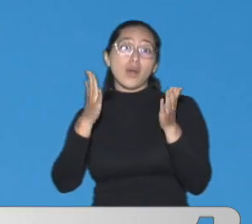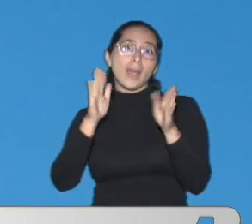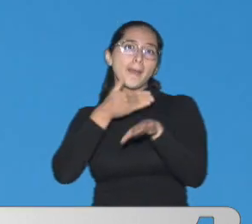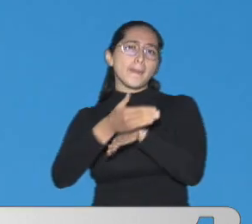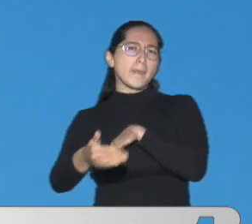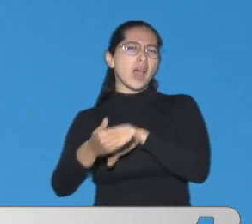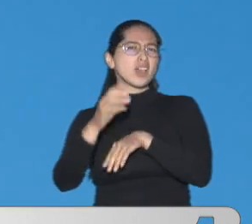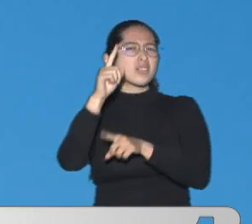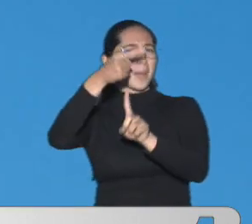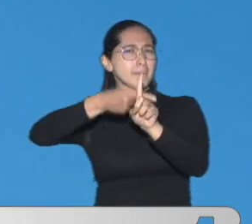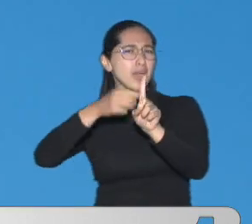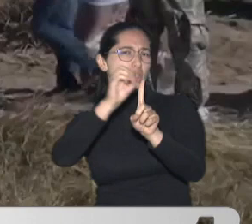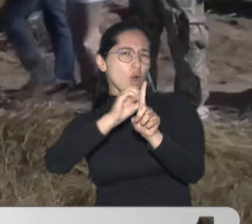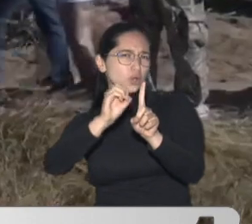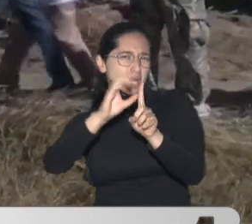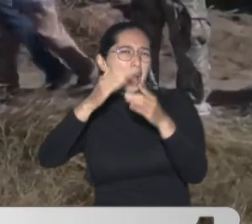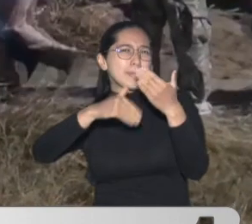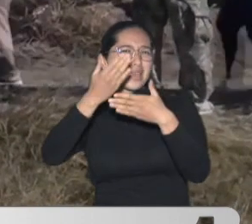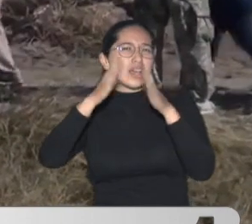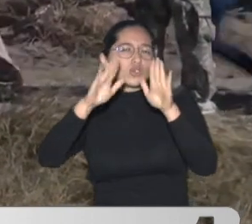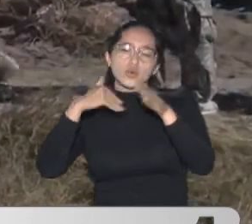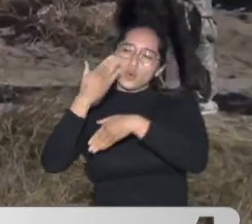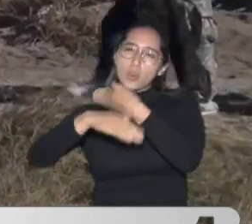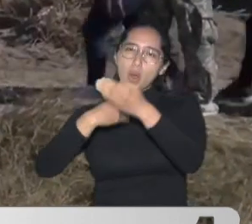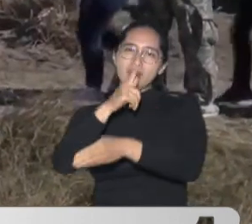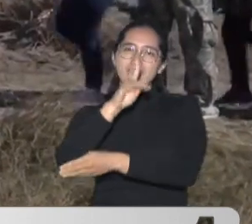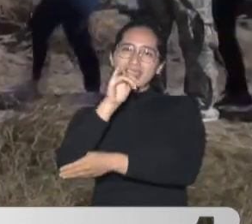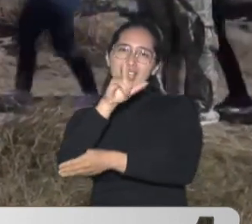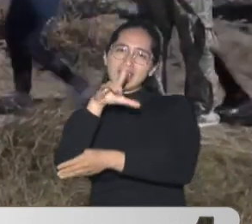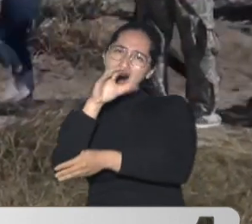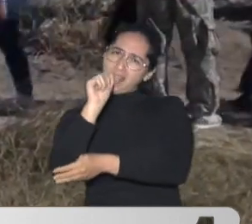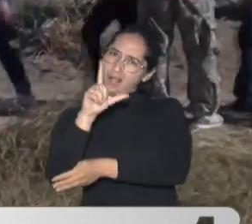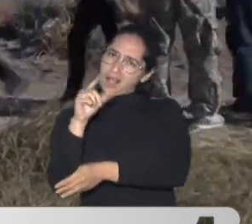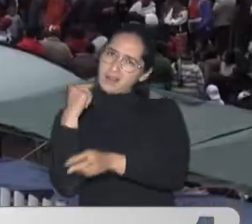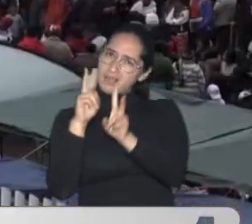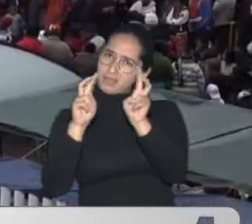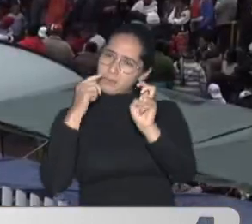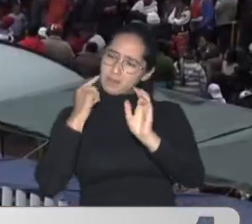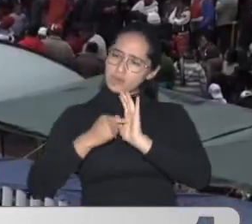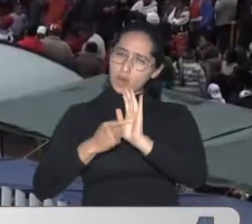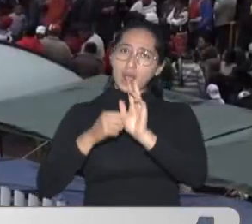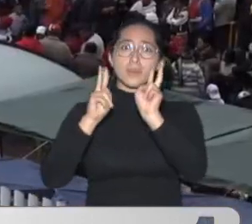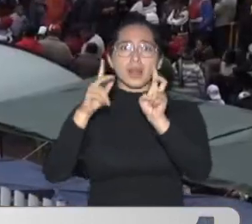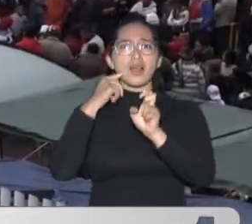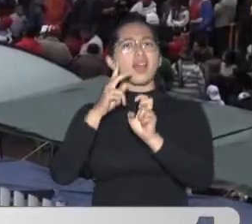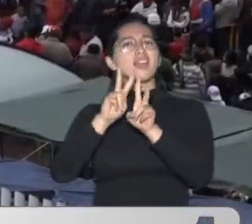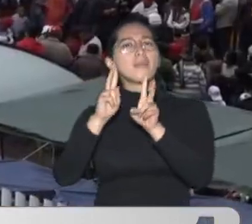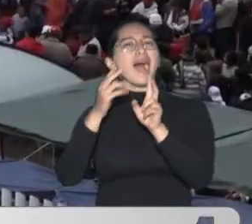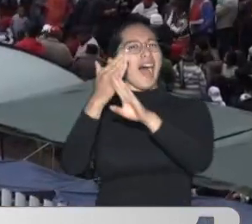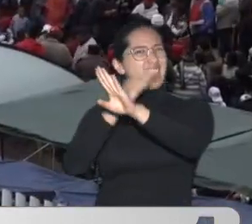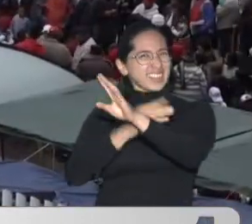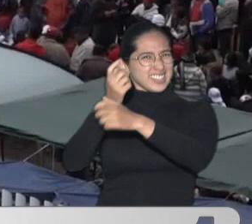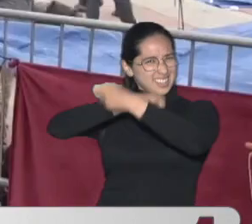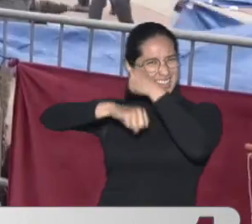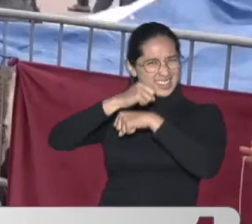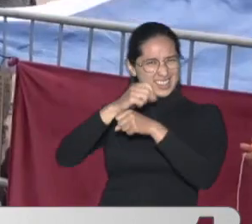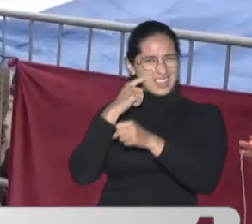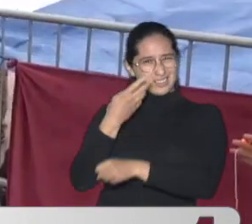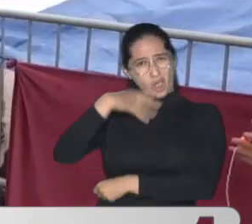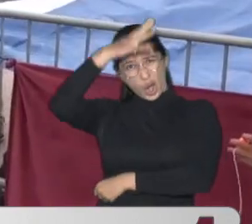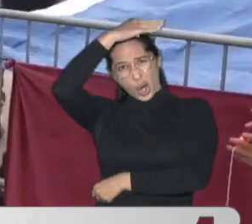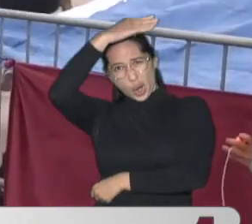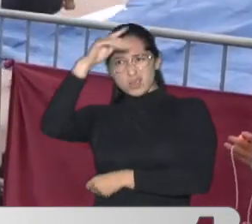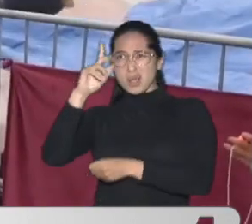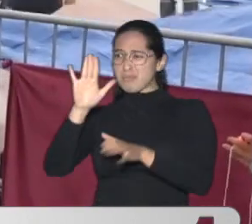Cuando comienza Al próximo año Fiscal Para establecer Ese límite Pues para este año El gobierno Trump Había establecido Un límite De 15.000